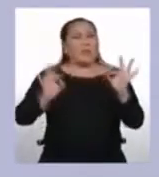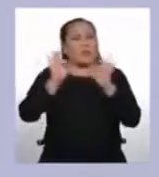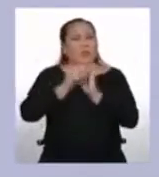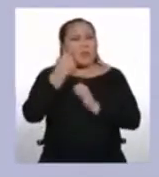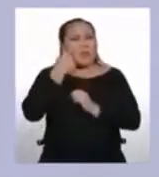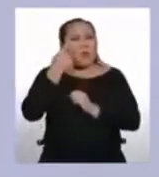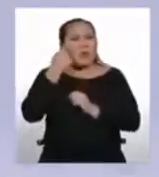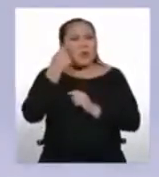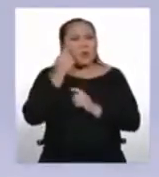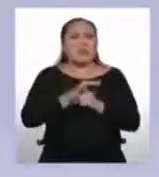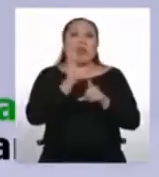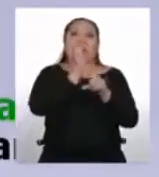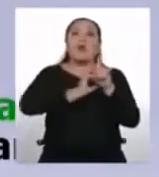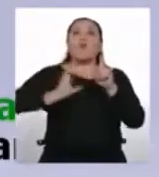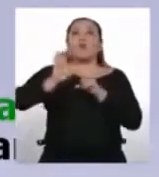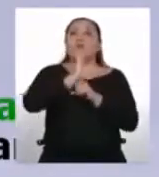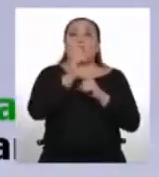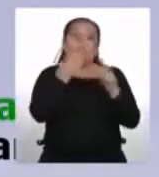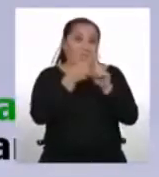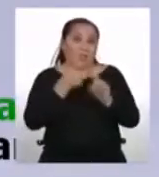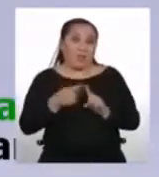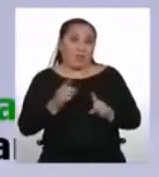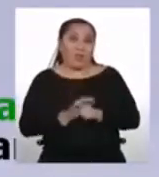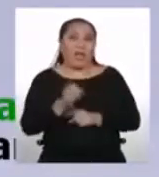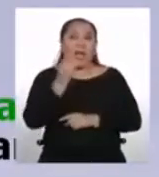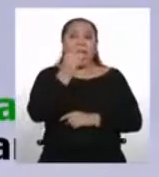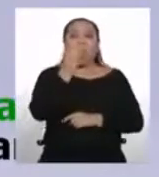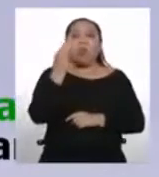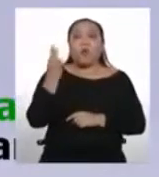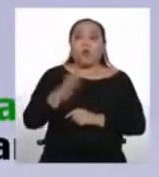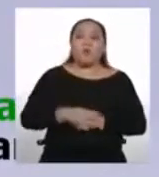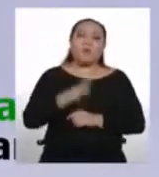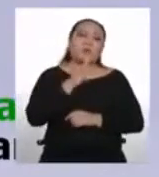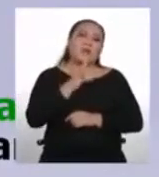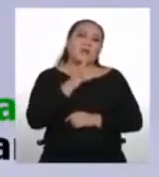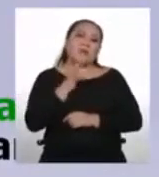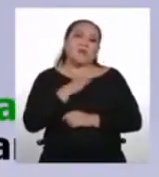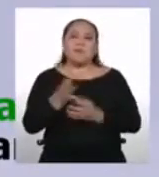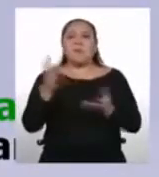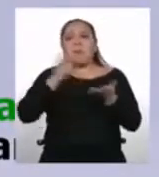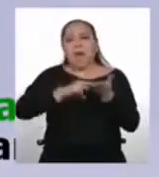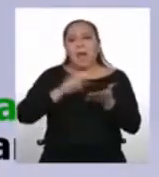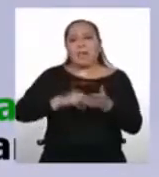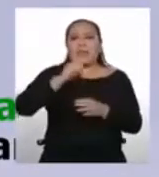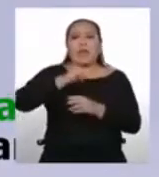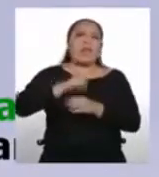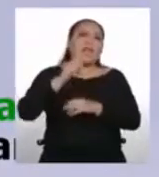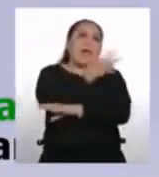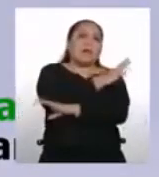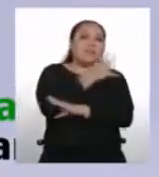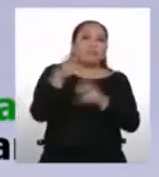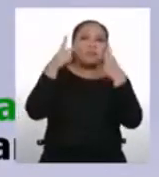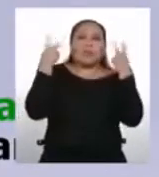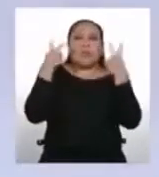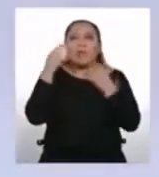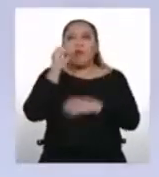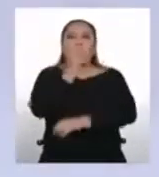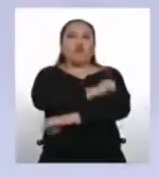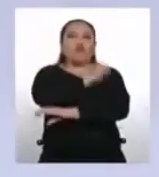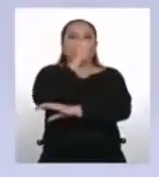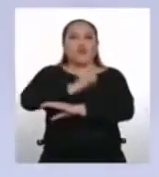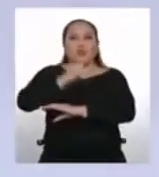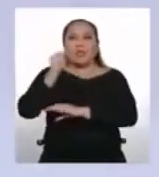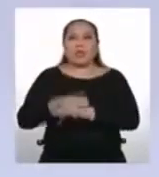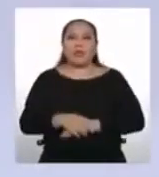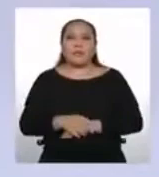posible para mantenerla viva. Algunas de estas lenguas son más habladas en la selva o en la sierra, pero es difícil situarlas en territorios específicos.